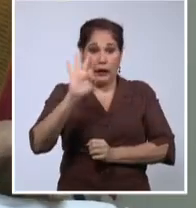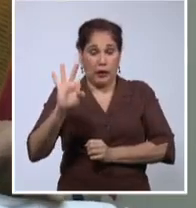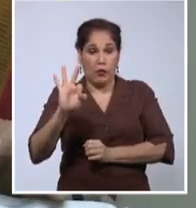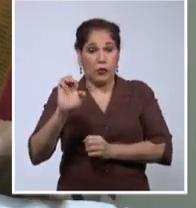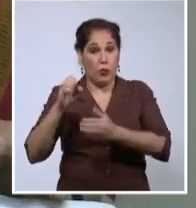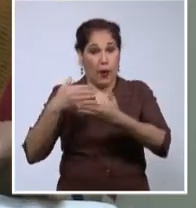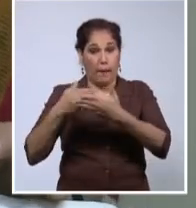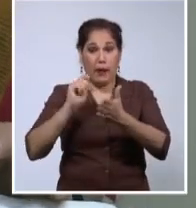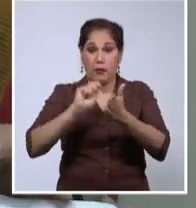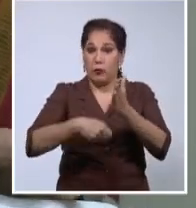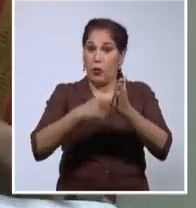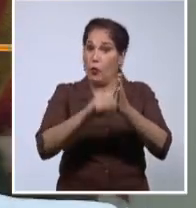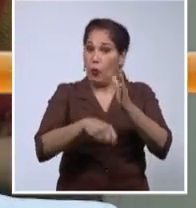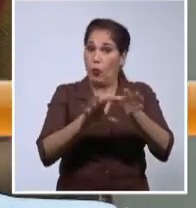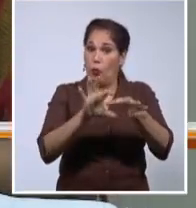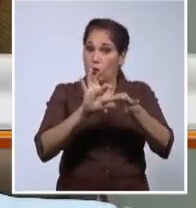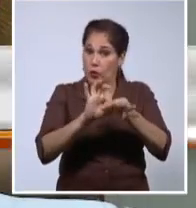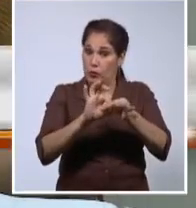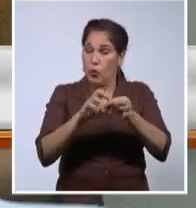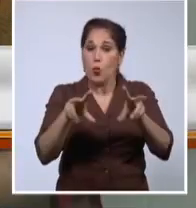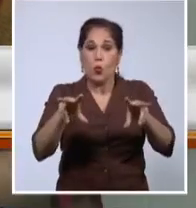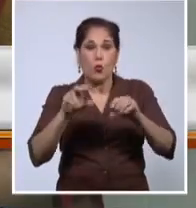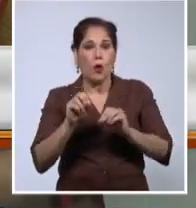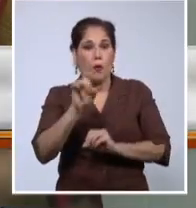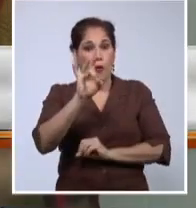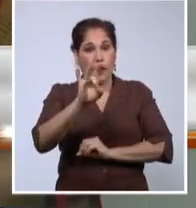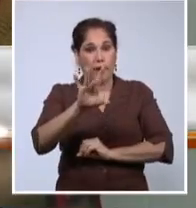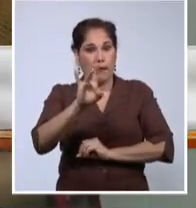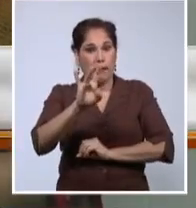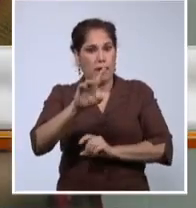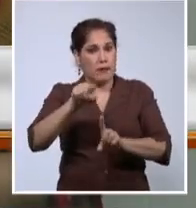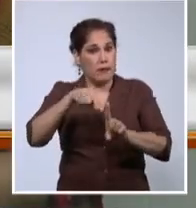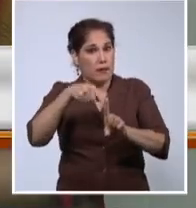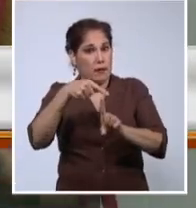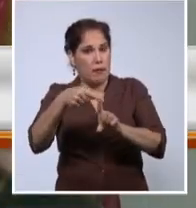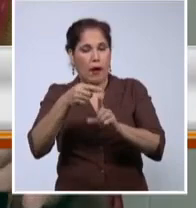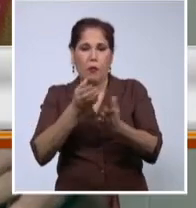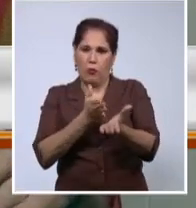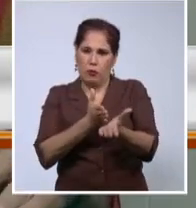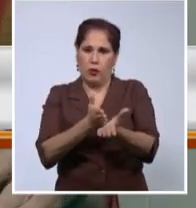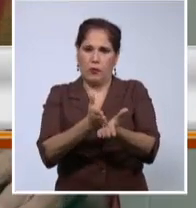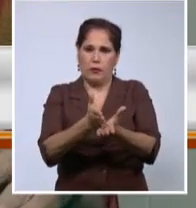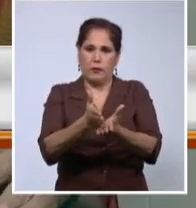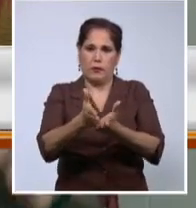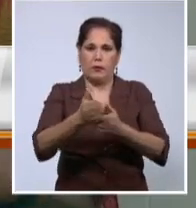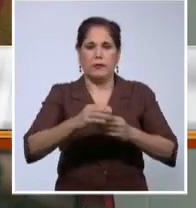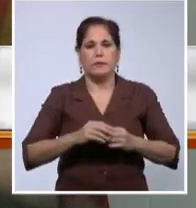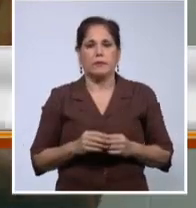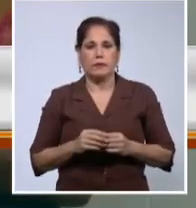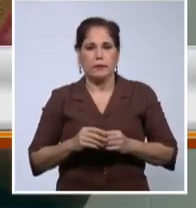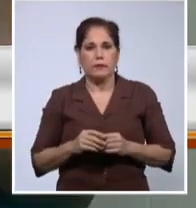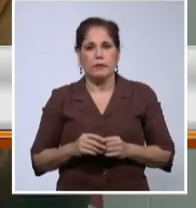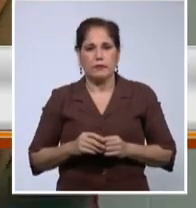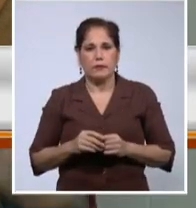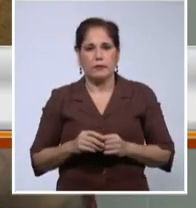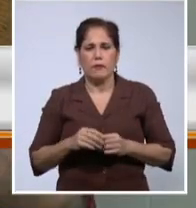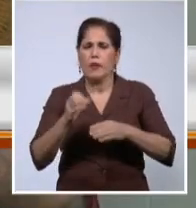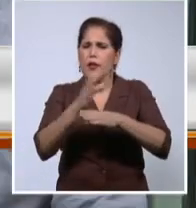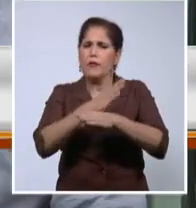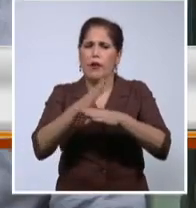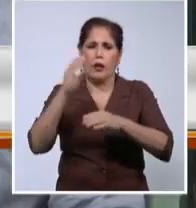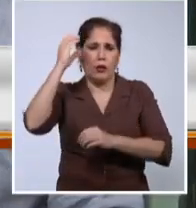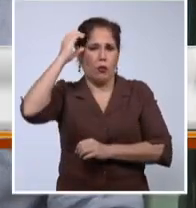contratados nuevos y más de 15 de seguimiento de distintos